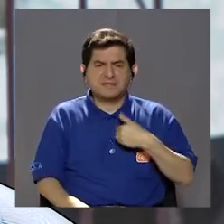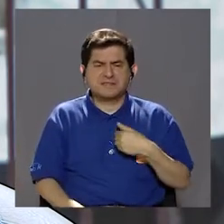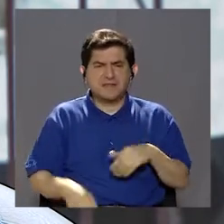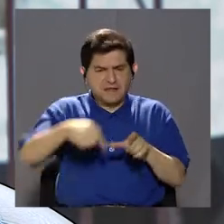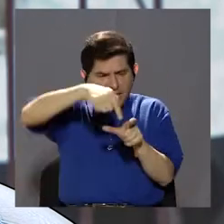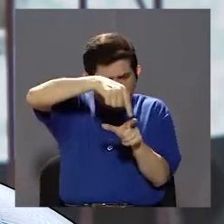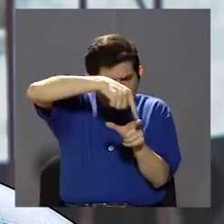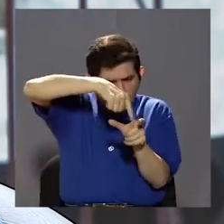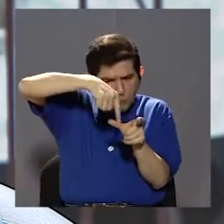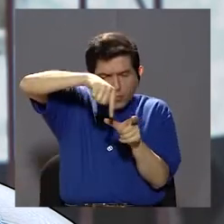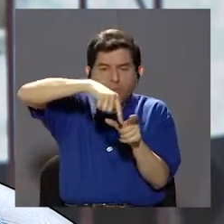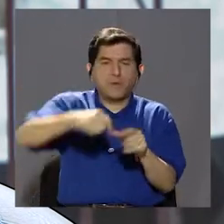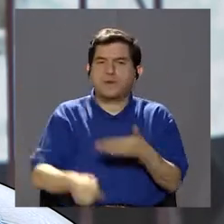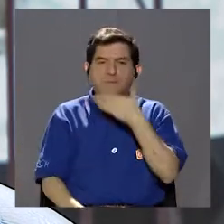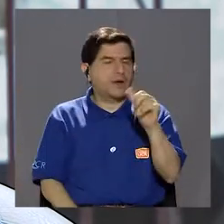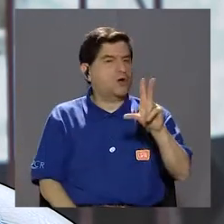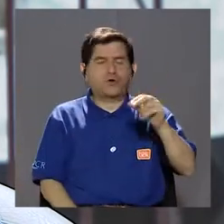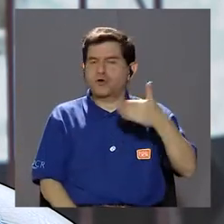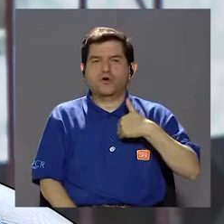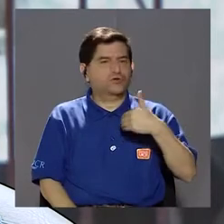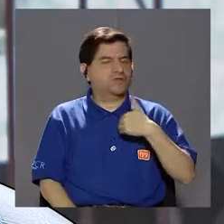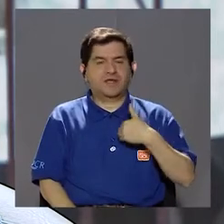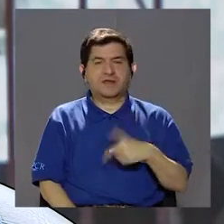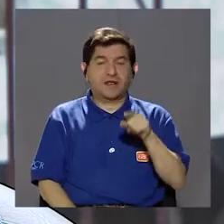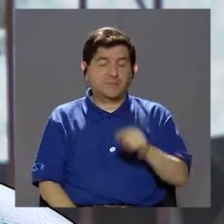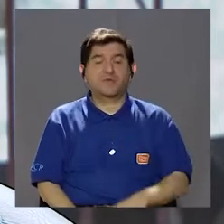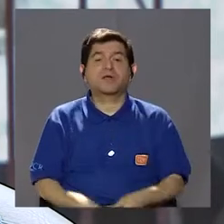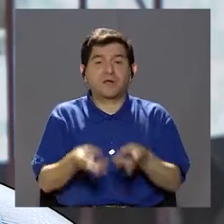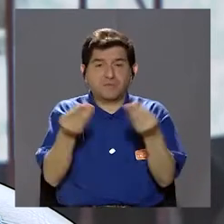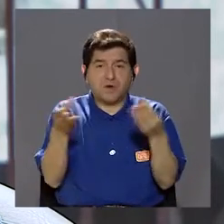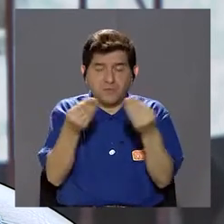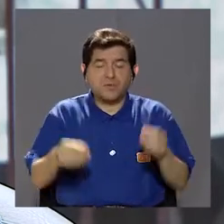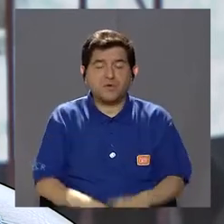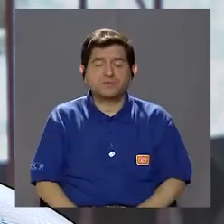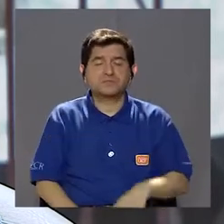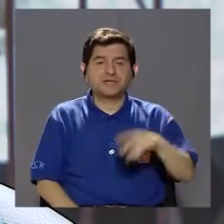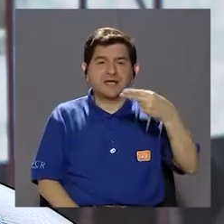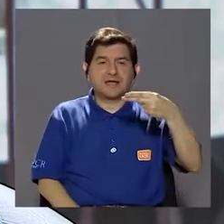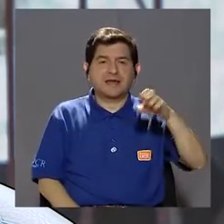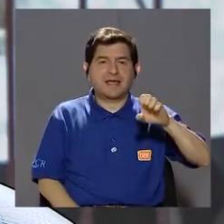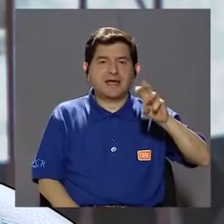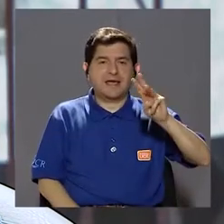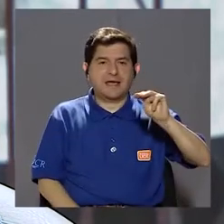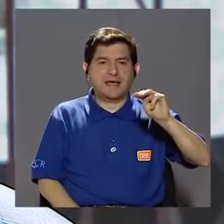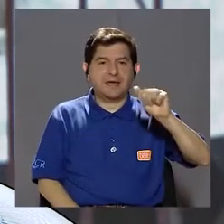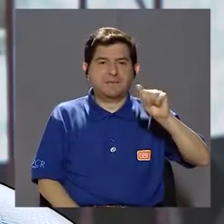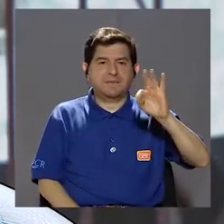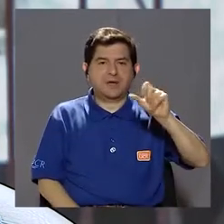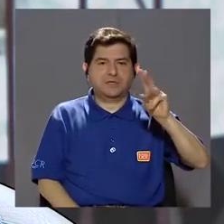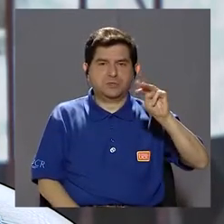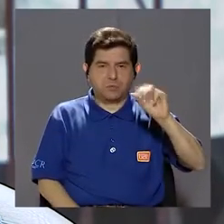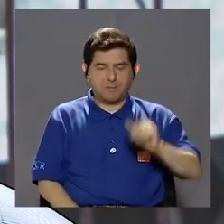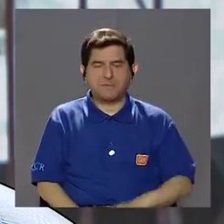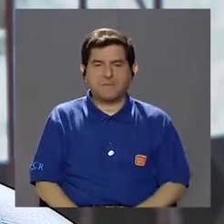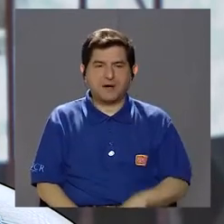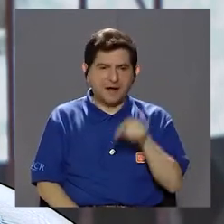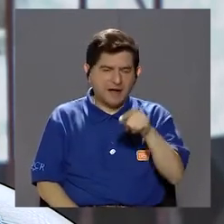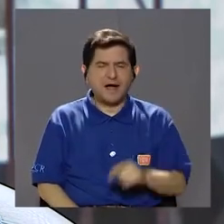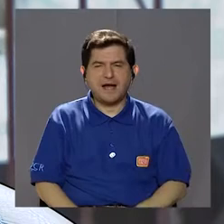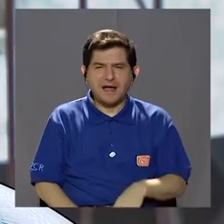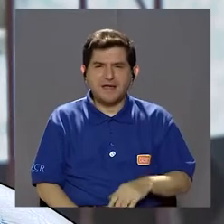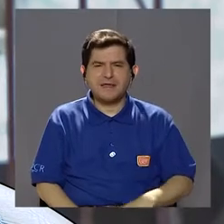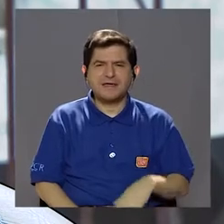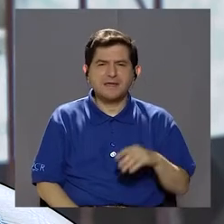como un orificio, que no tengan orificio, porque más bien va a producir hematoma, el talón va a apoyar, se va a hacer aquí